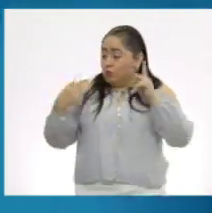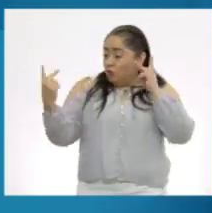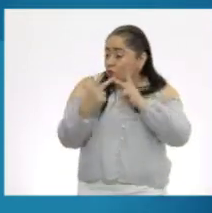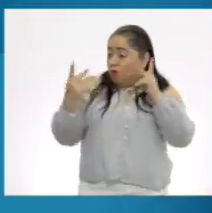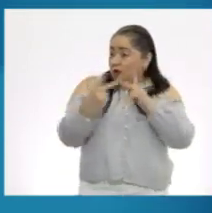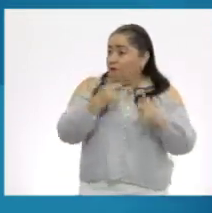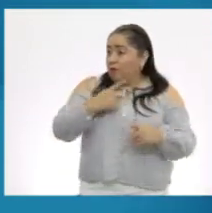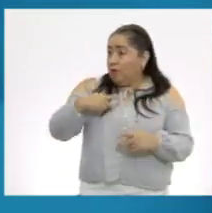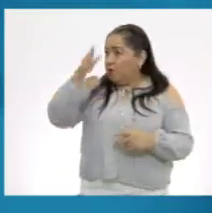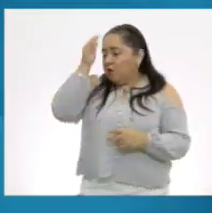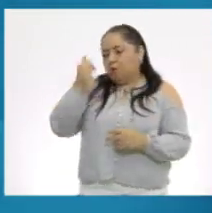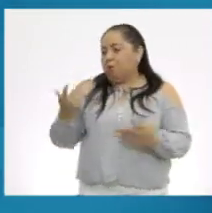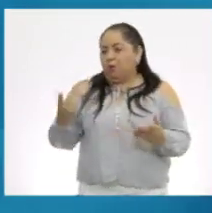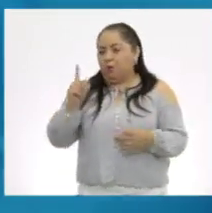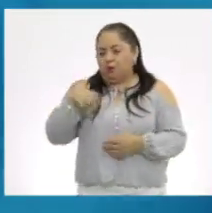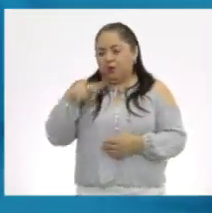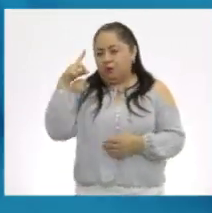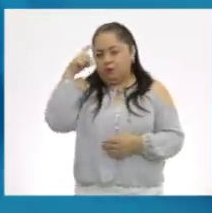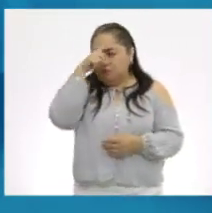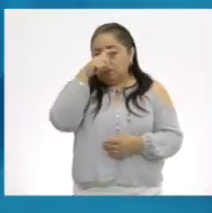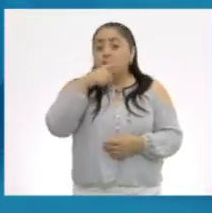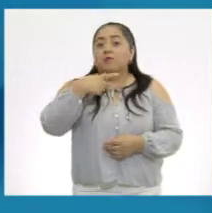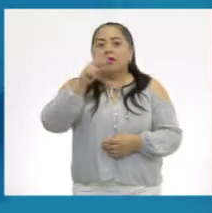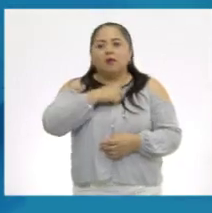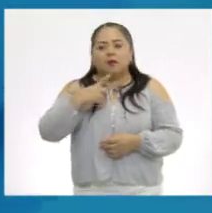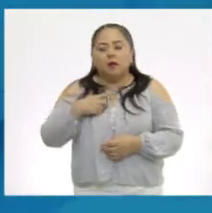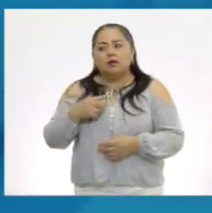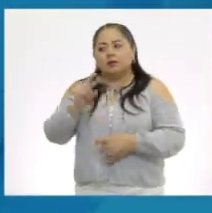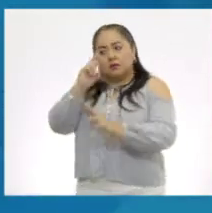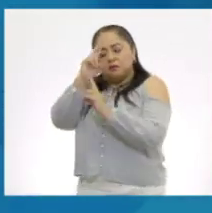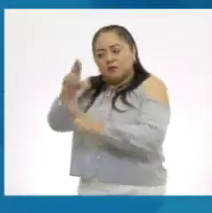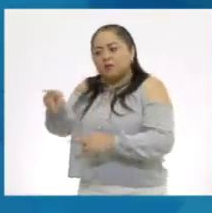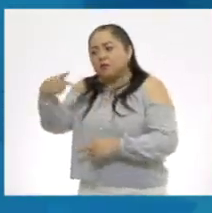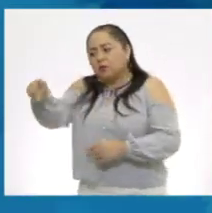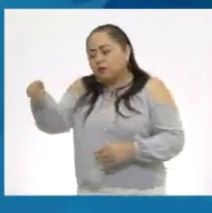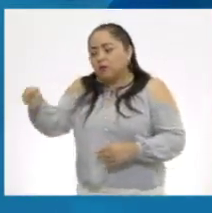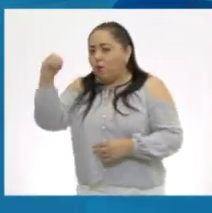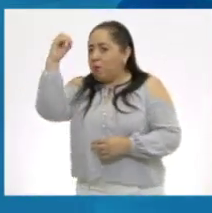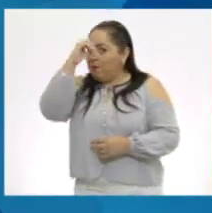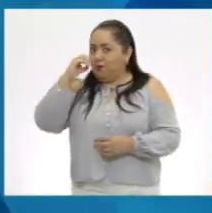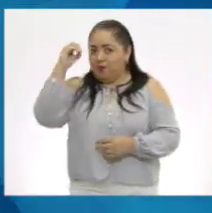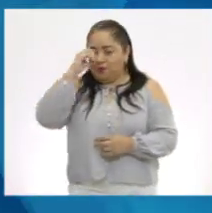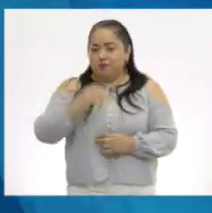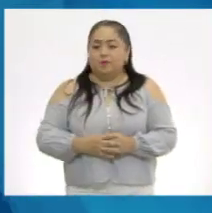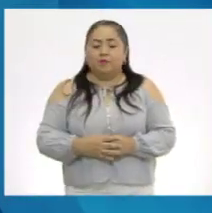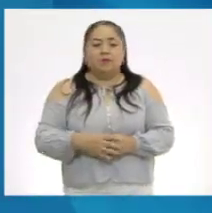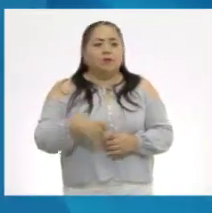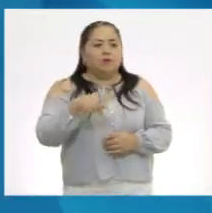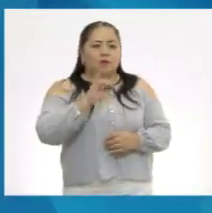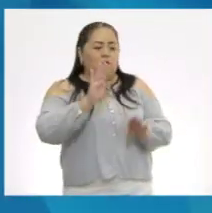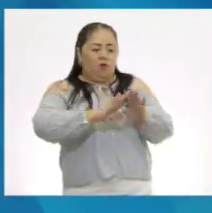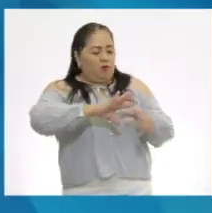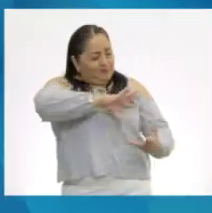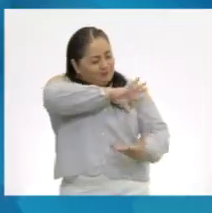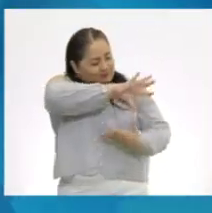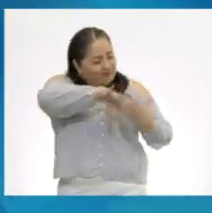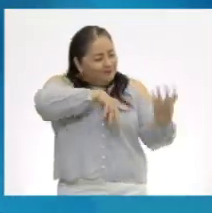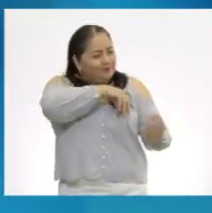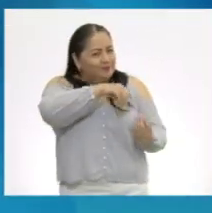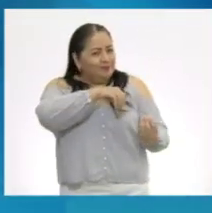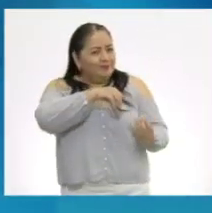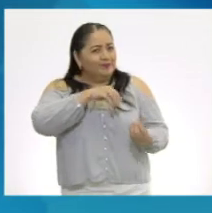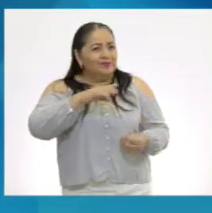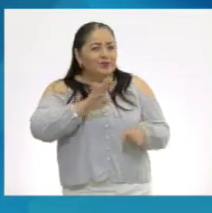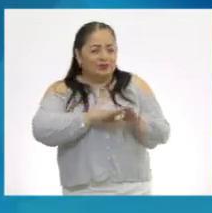mundo, ¿no crees? Eso está bien, pero hay que saber escuchar y respetar la opinión del otro. Ponerse en los zapatos del otro, como se dice,